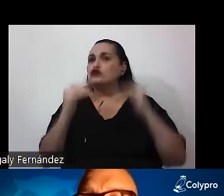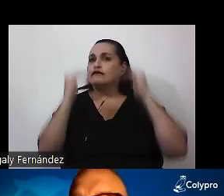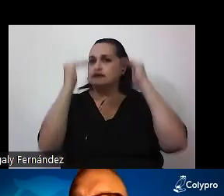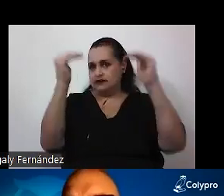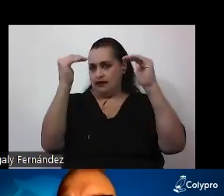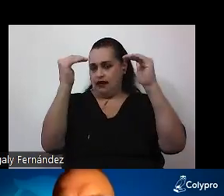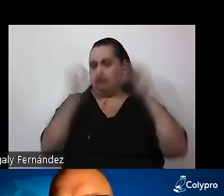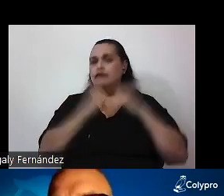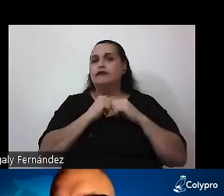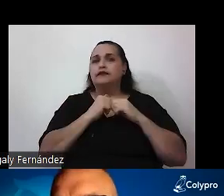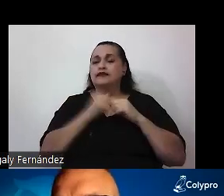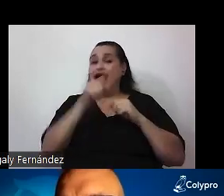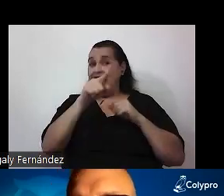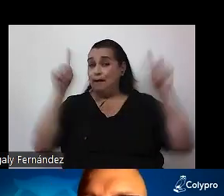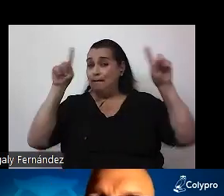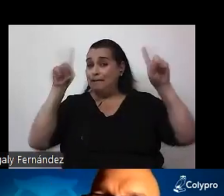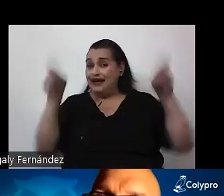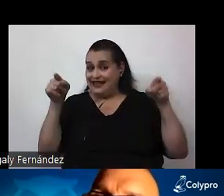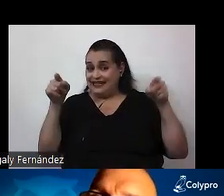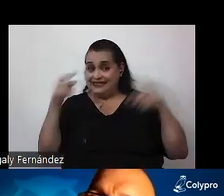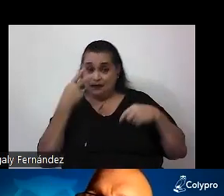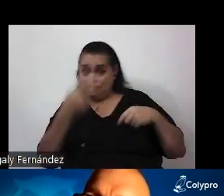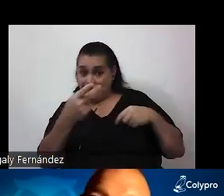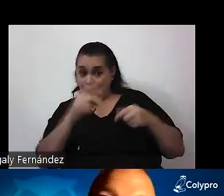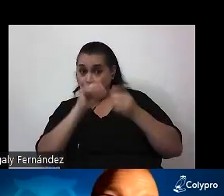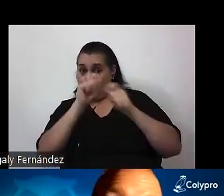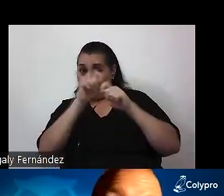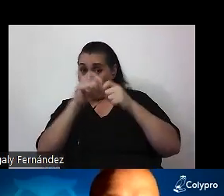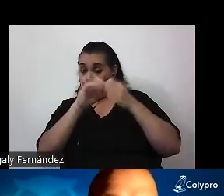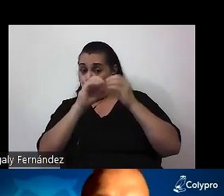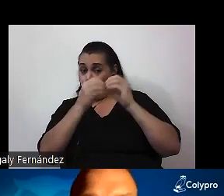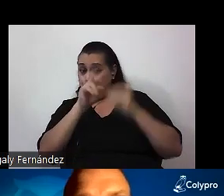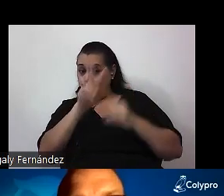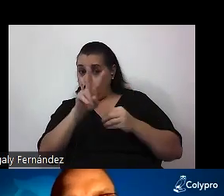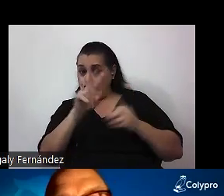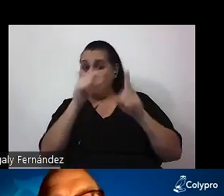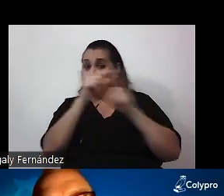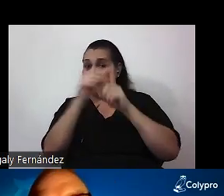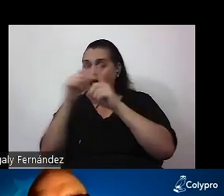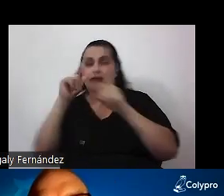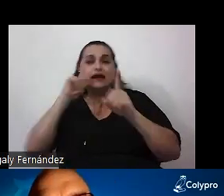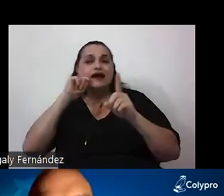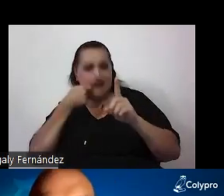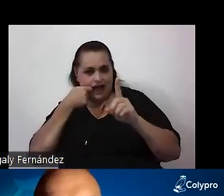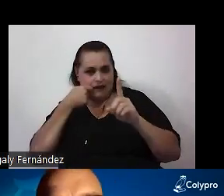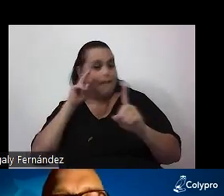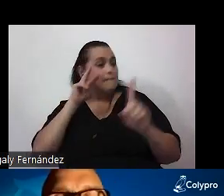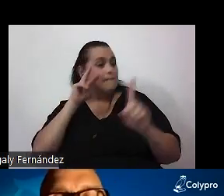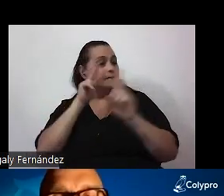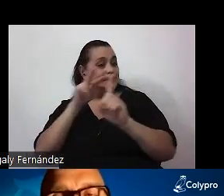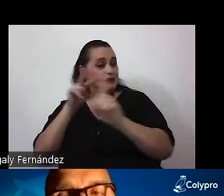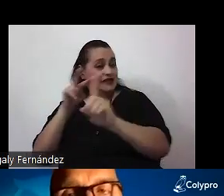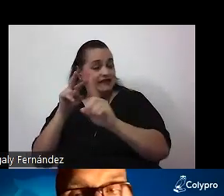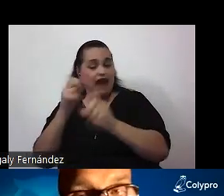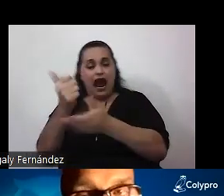Ahí en el paréntesis que ven en el punto 2, hay algunas palabras clave, acerca de algunas perspectivas que nos ayudan a entender